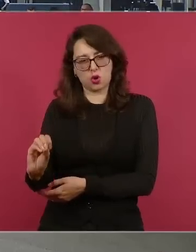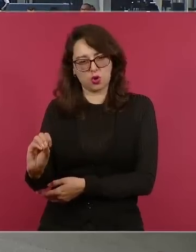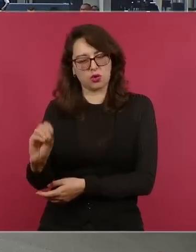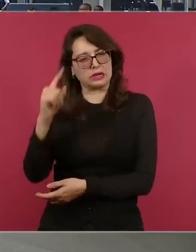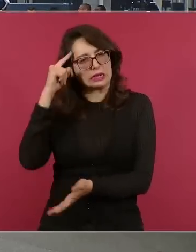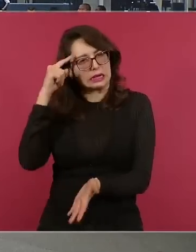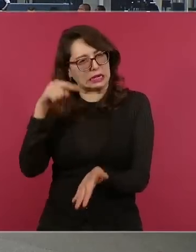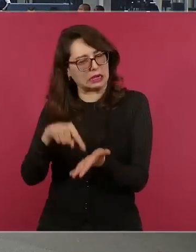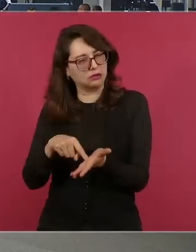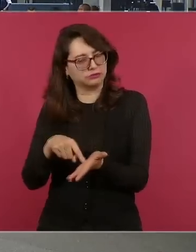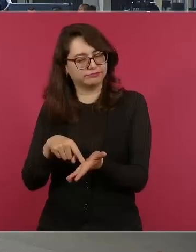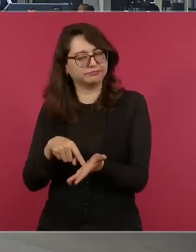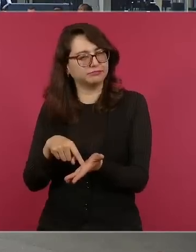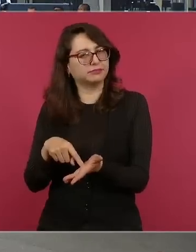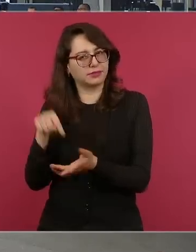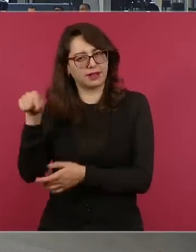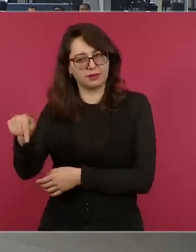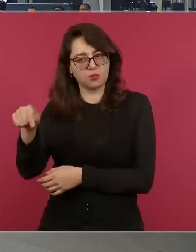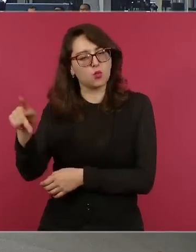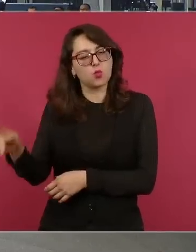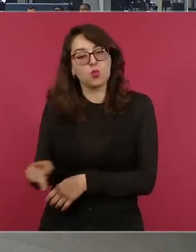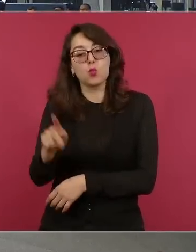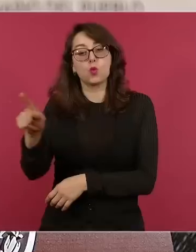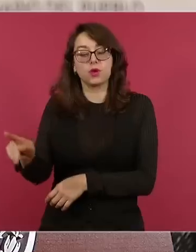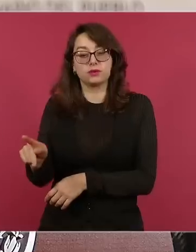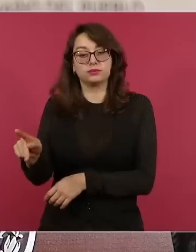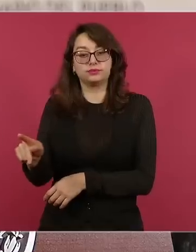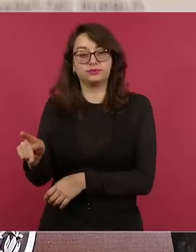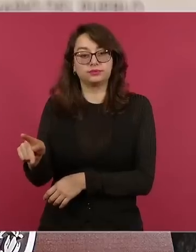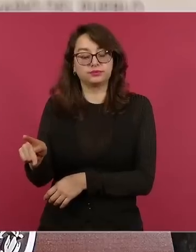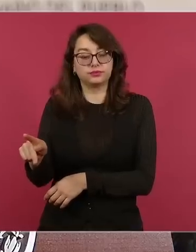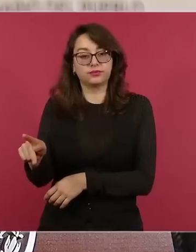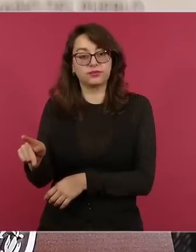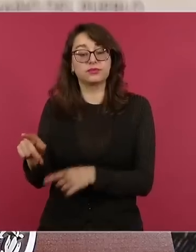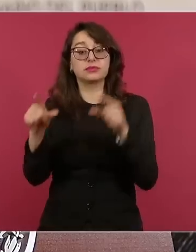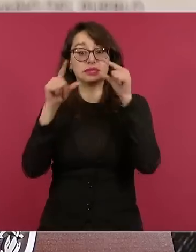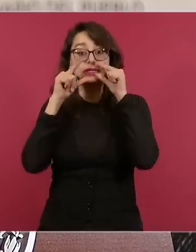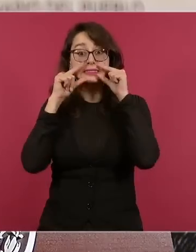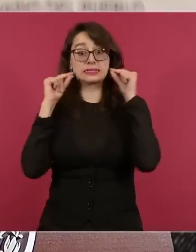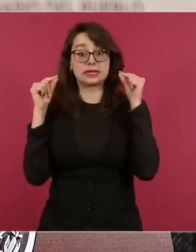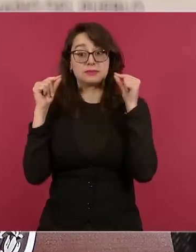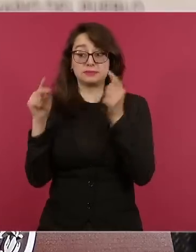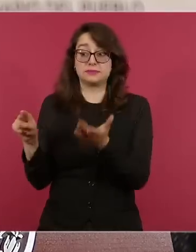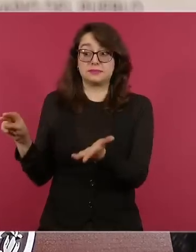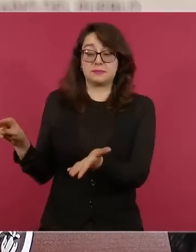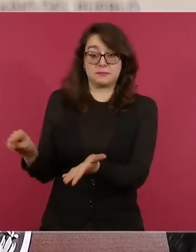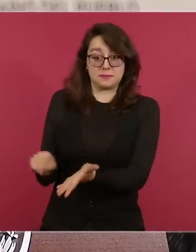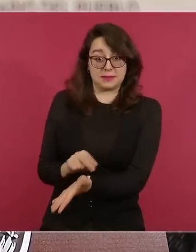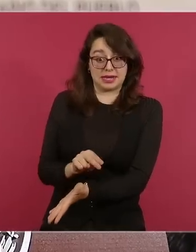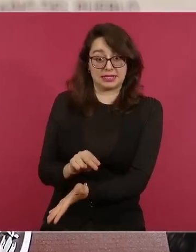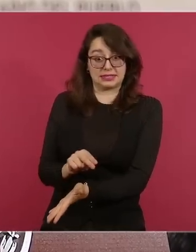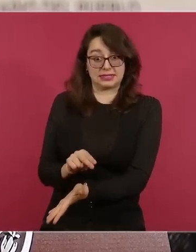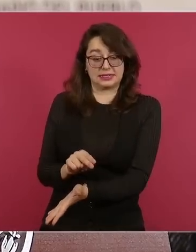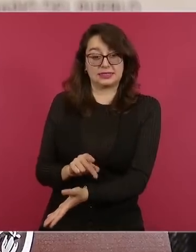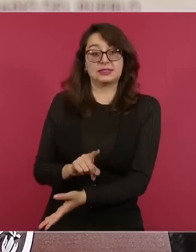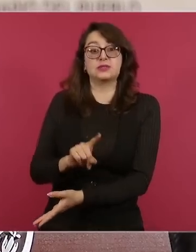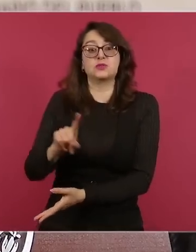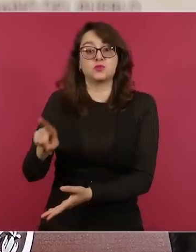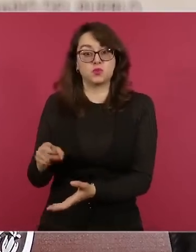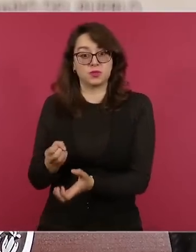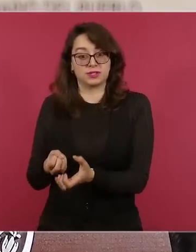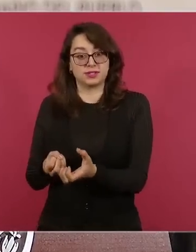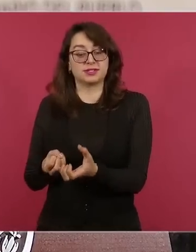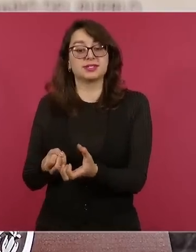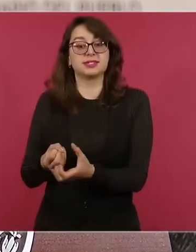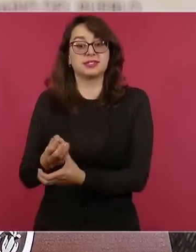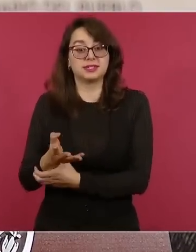en Puebla y firmó Zapata y salió a decirle